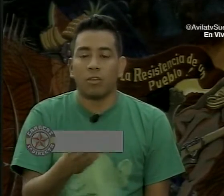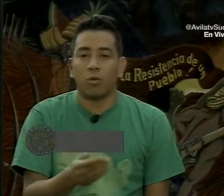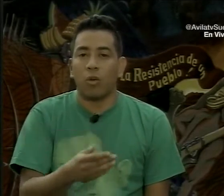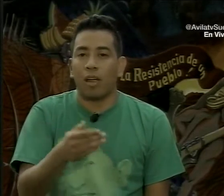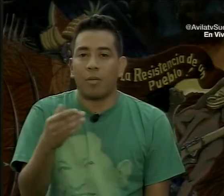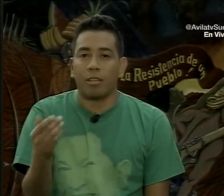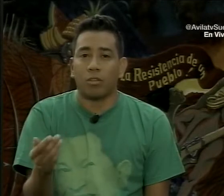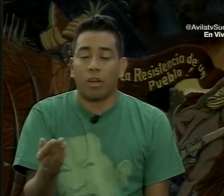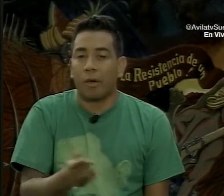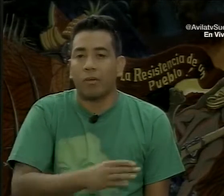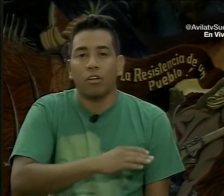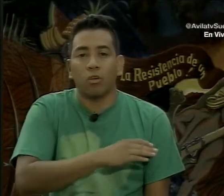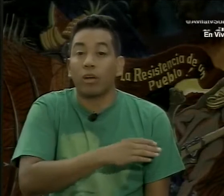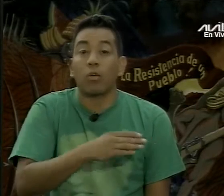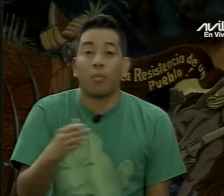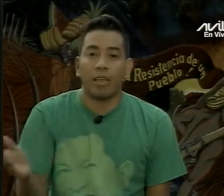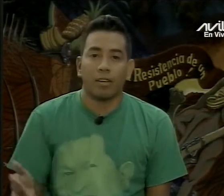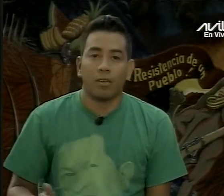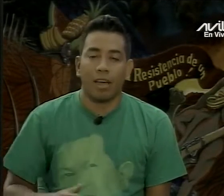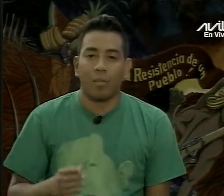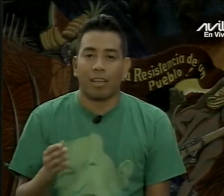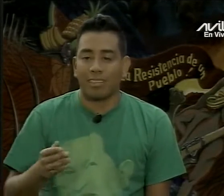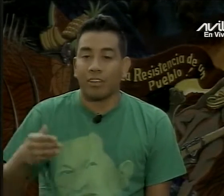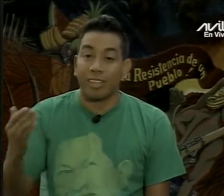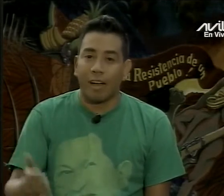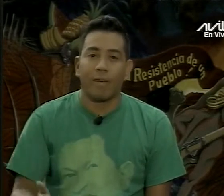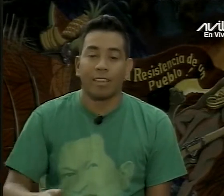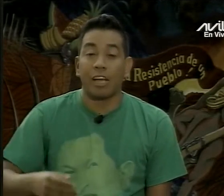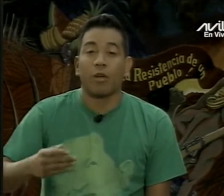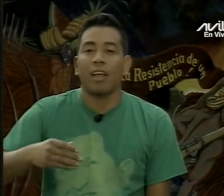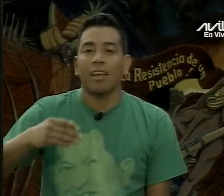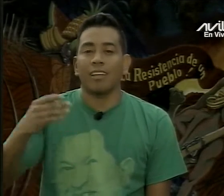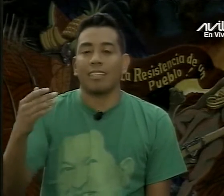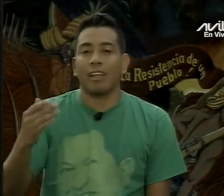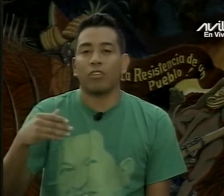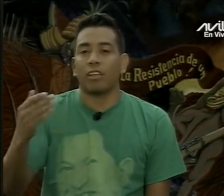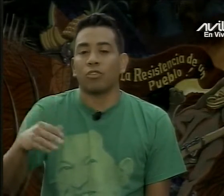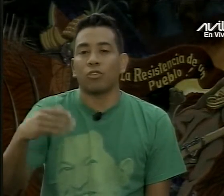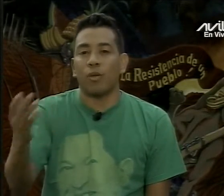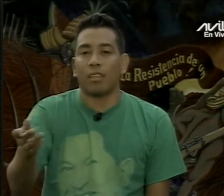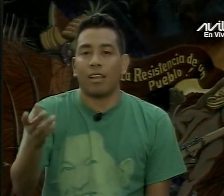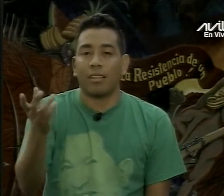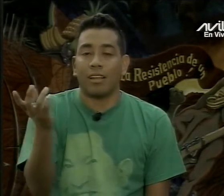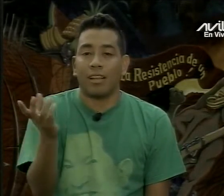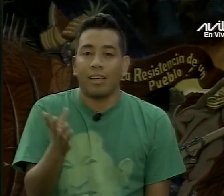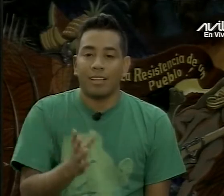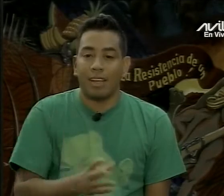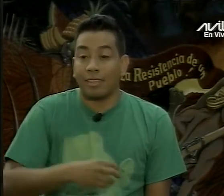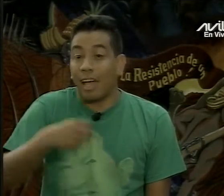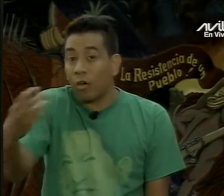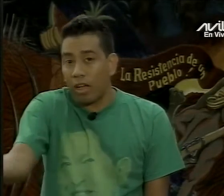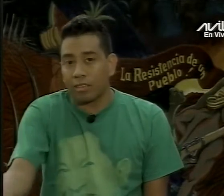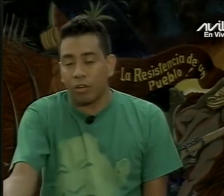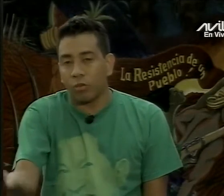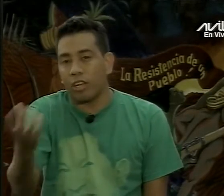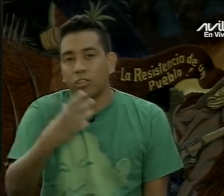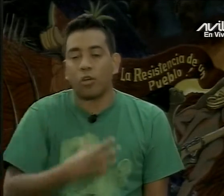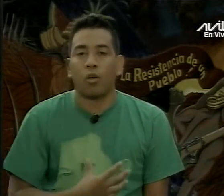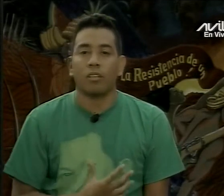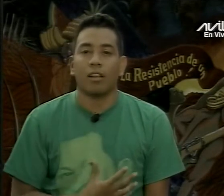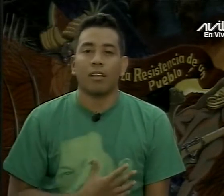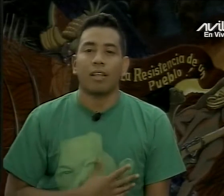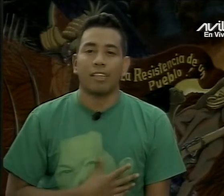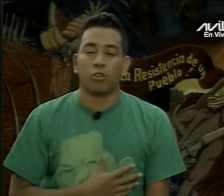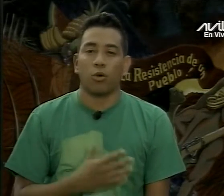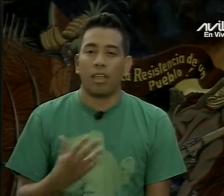había sido uno de los elementos que, bueno, nunca cumplían, Además que se lo quitaban. Ya no era ni siquiera un derecho, ni un deber del Estado dárselo, ni un